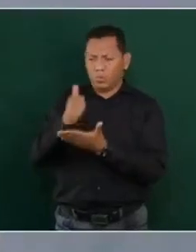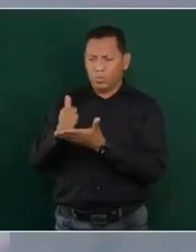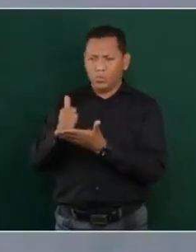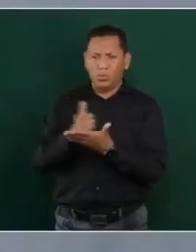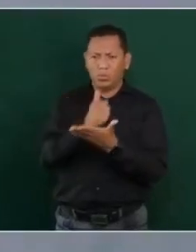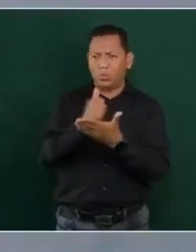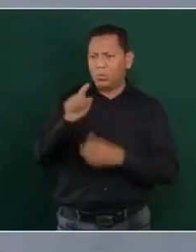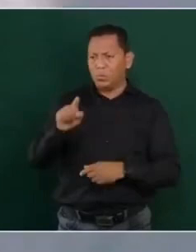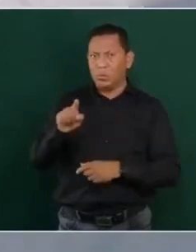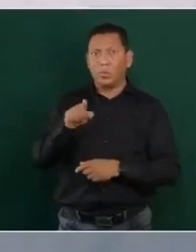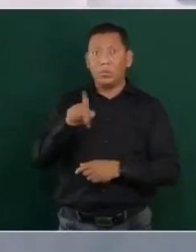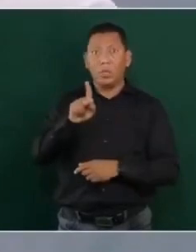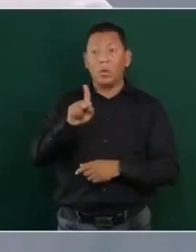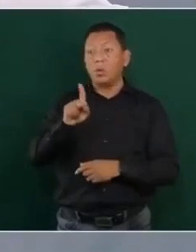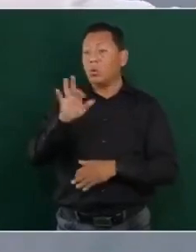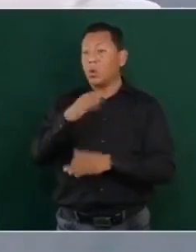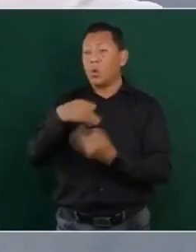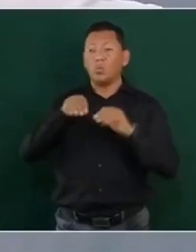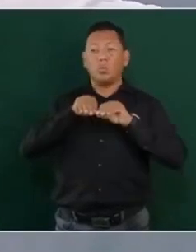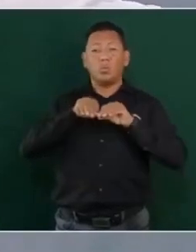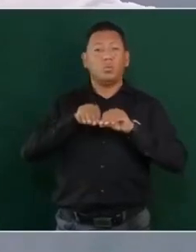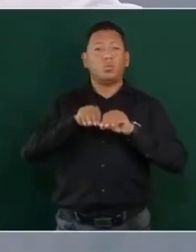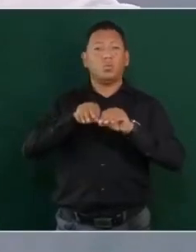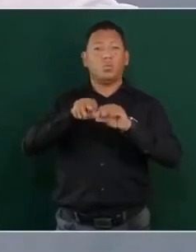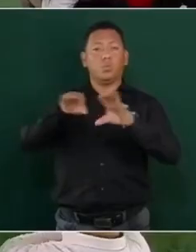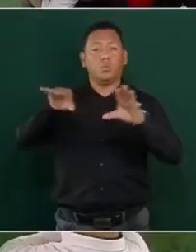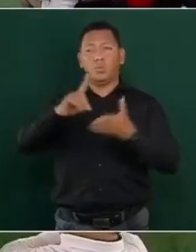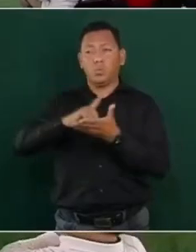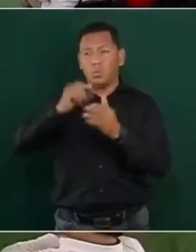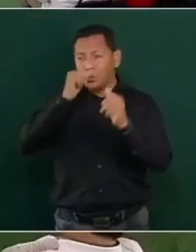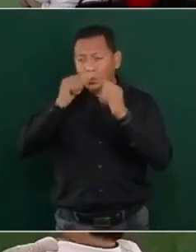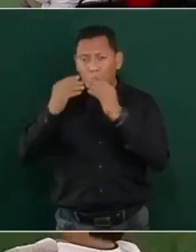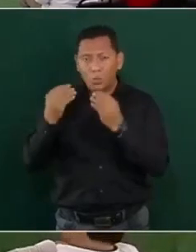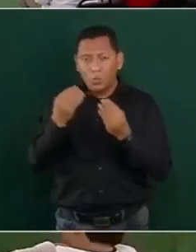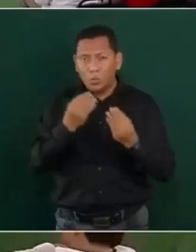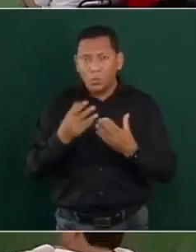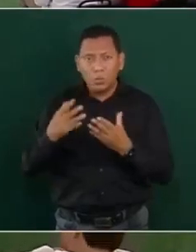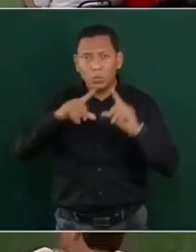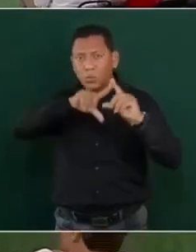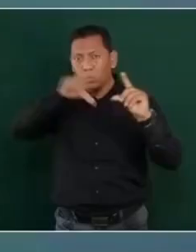pero no está extendido en el país.